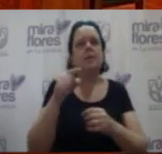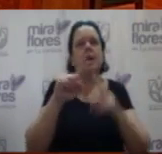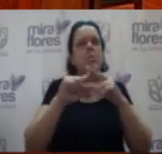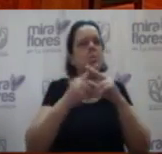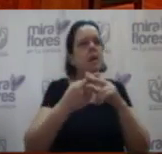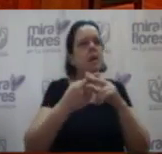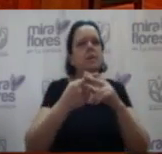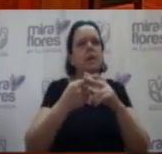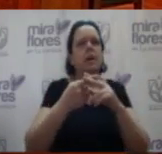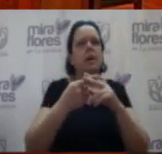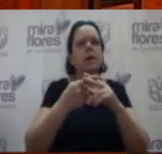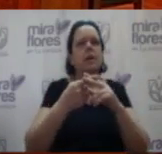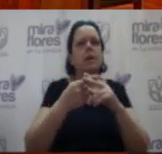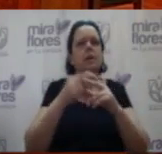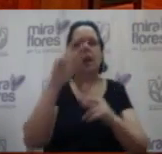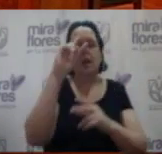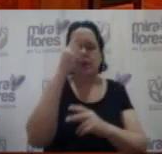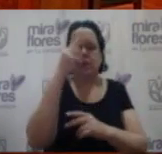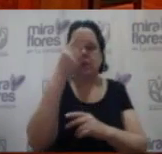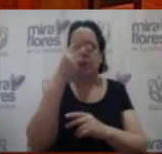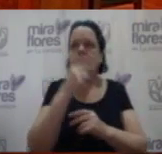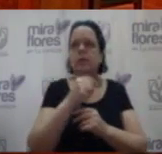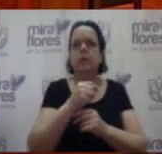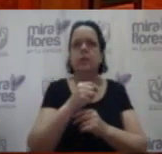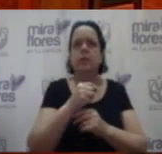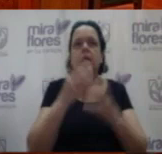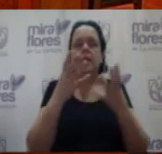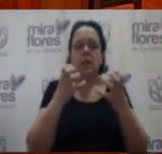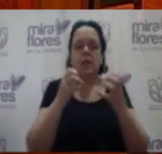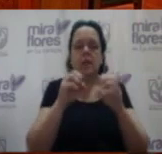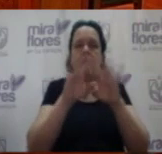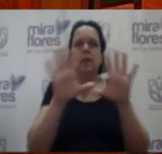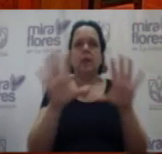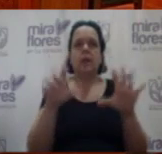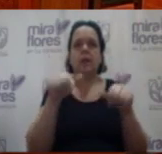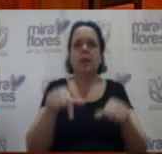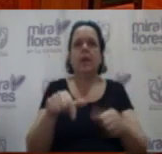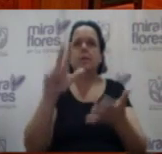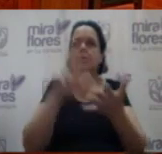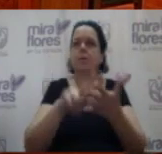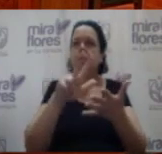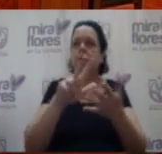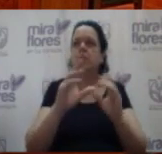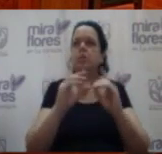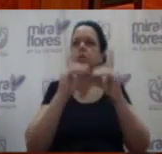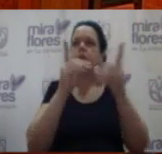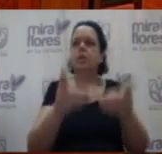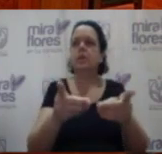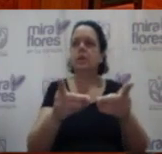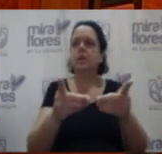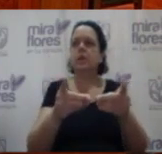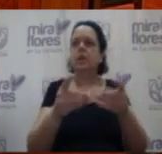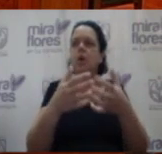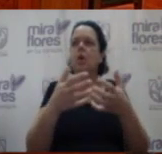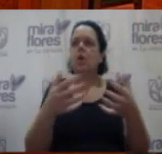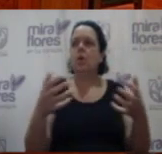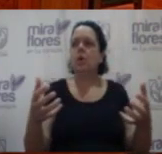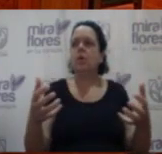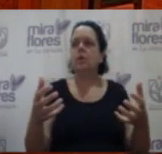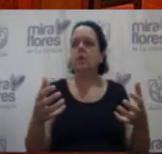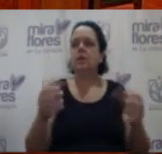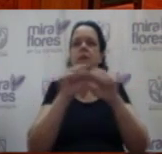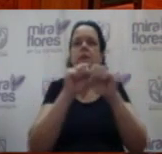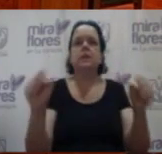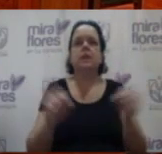confusión. Tiene usted razón, pero quiero que quede claro que lo que estamos aprobando es donación de bienes para equipar el sistema de